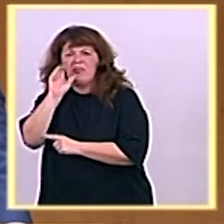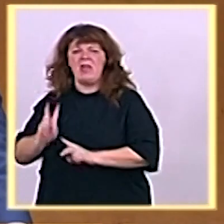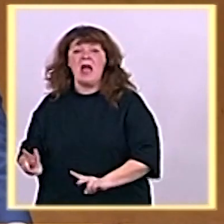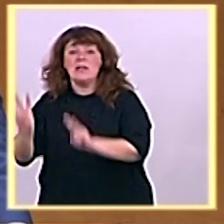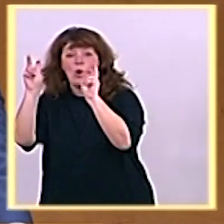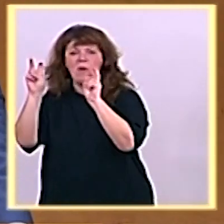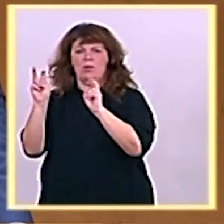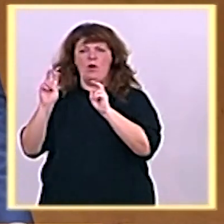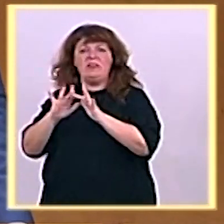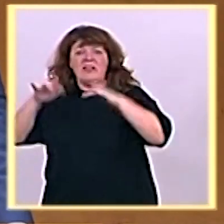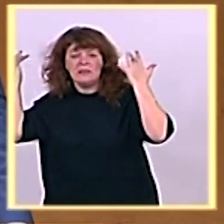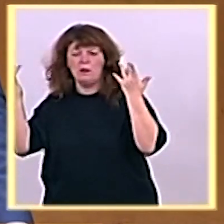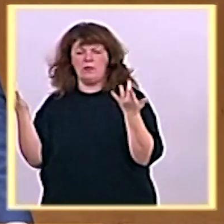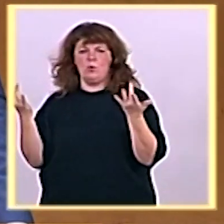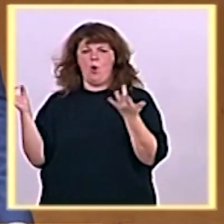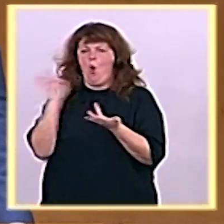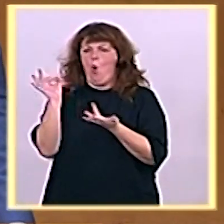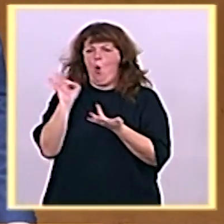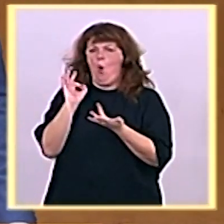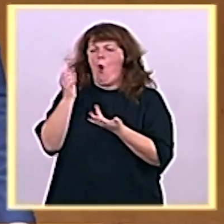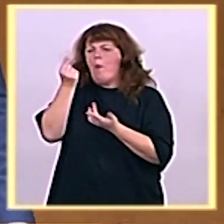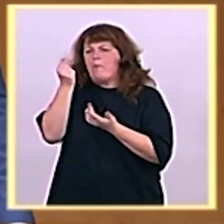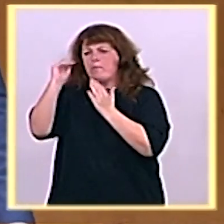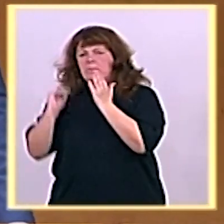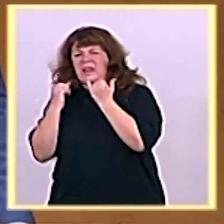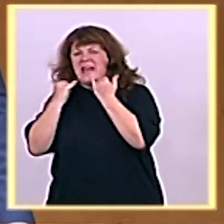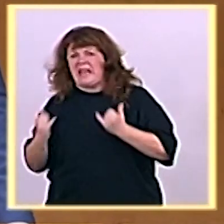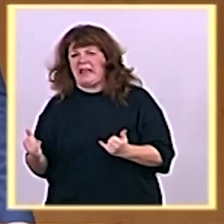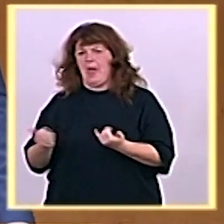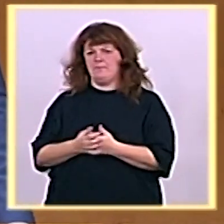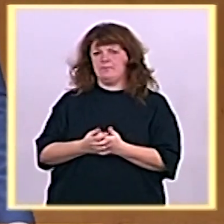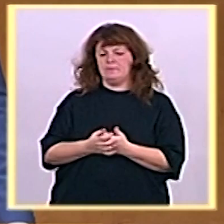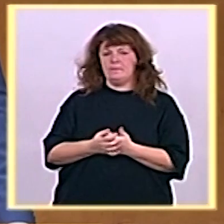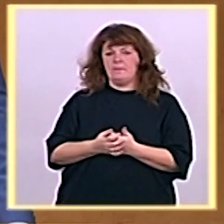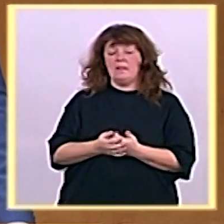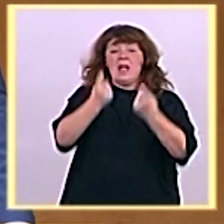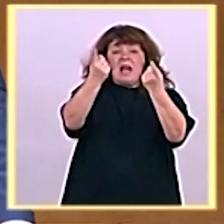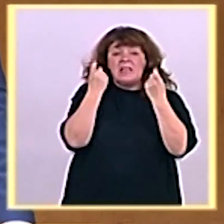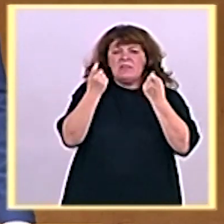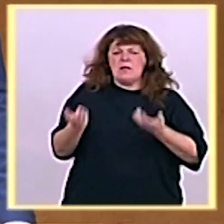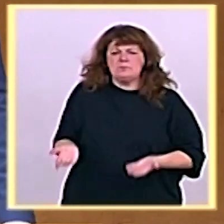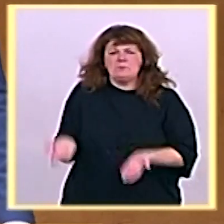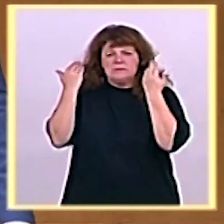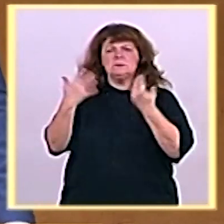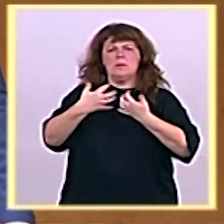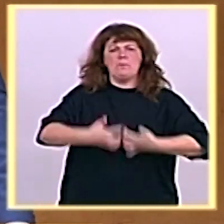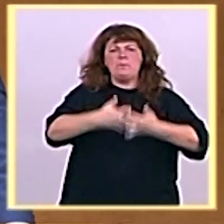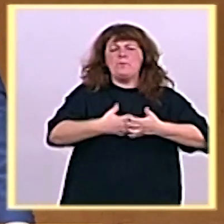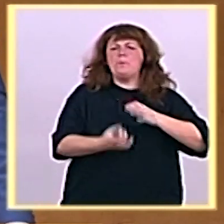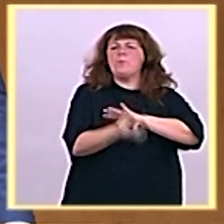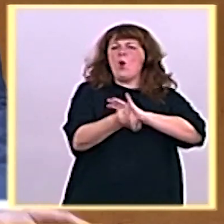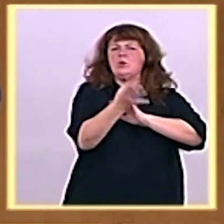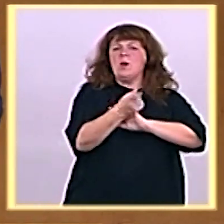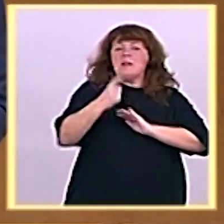de la energía. Necesitamos aumentar la productividad y también los beneficios de nuestras empresas en especial de las pequeñas y medianas